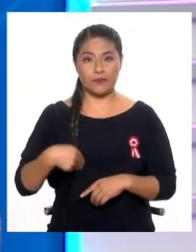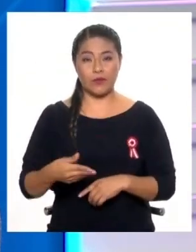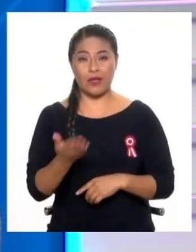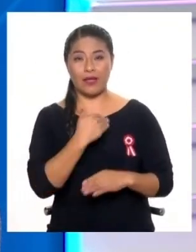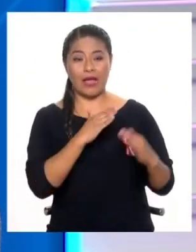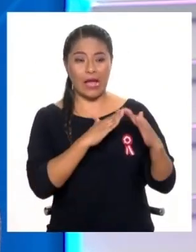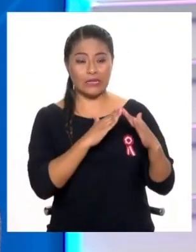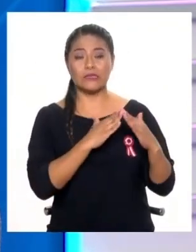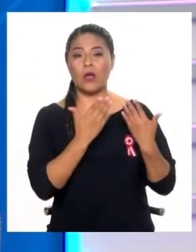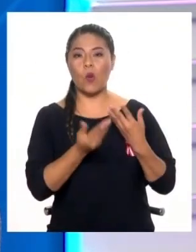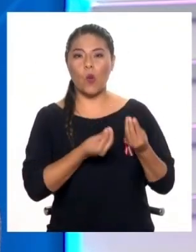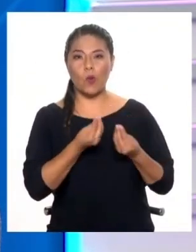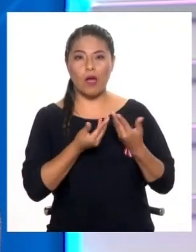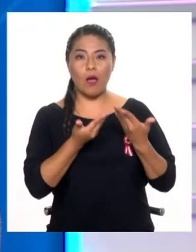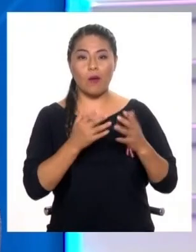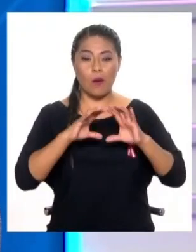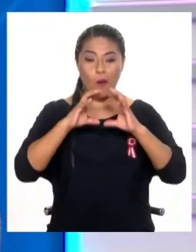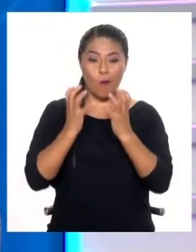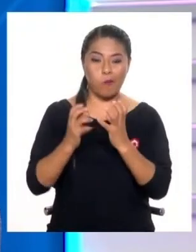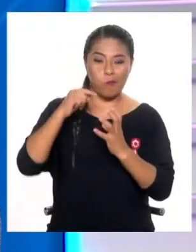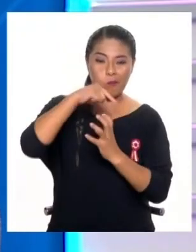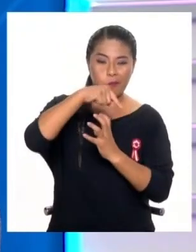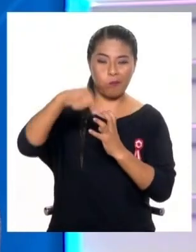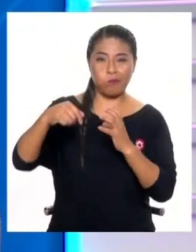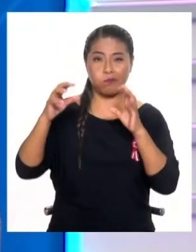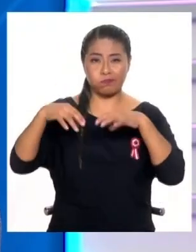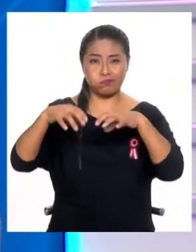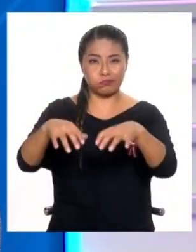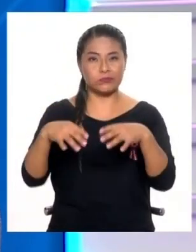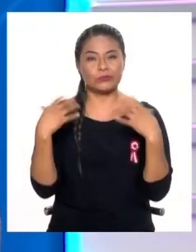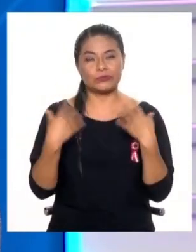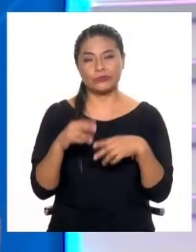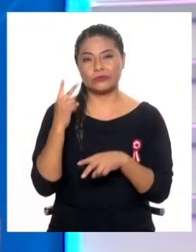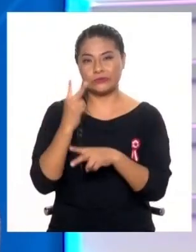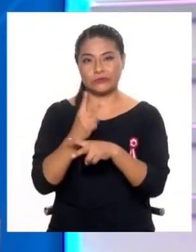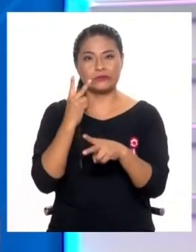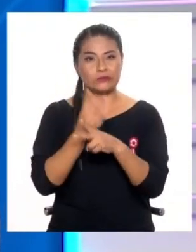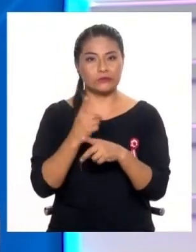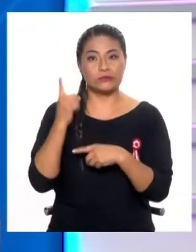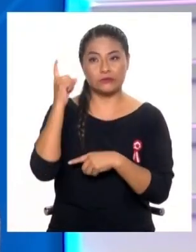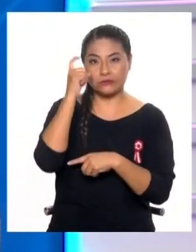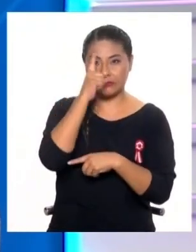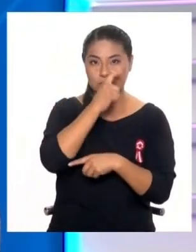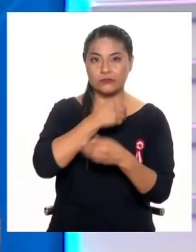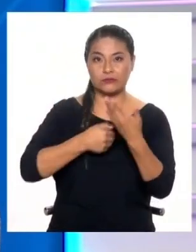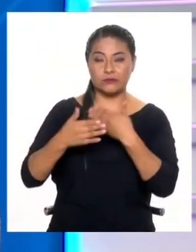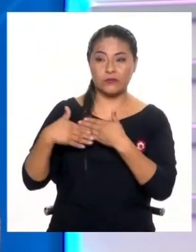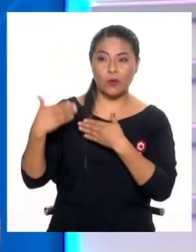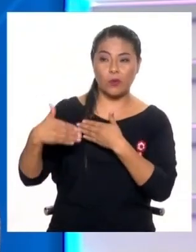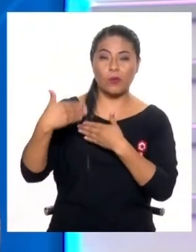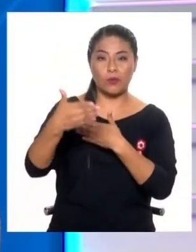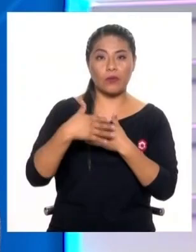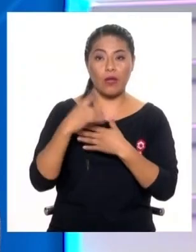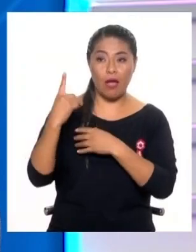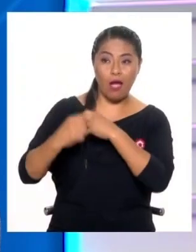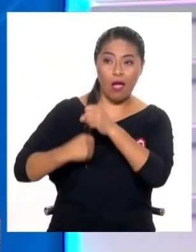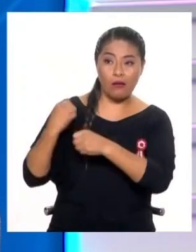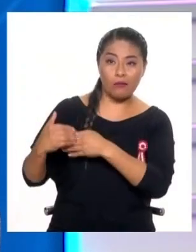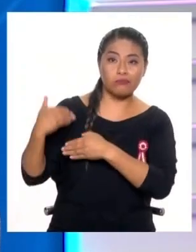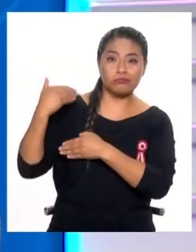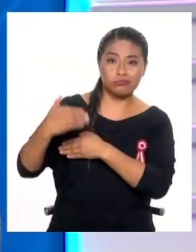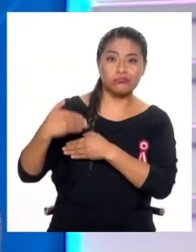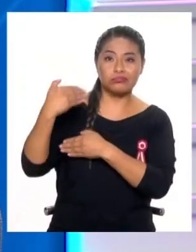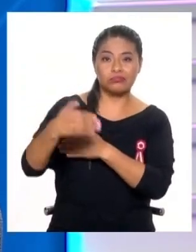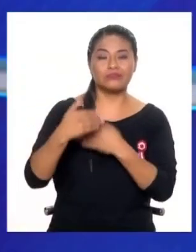enfrentar a este Niño Global que definitivamente ya se ha ratificado por todos lados, que nos va a acompañar en lo que queda del año y también el que viene.